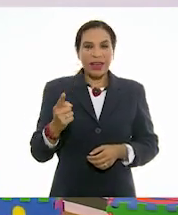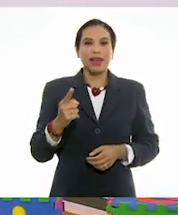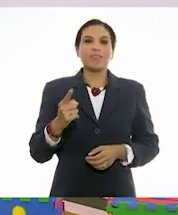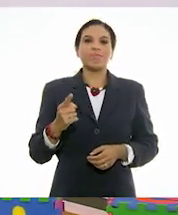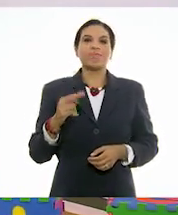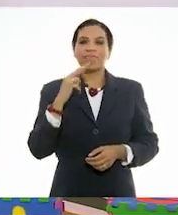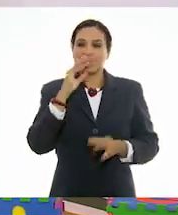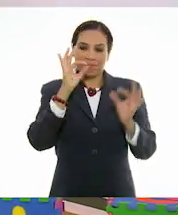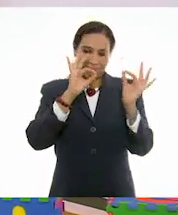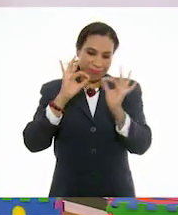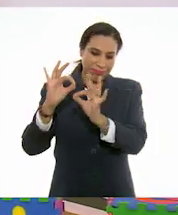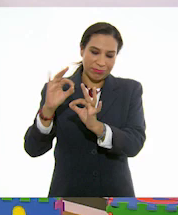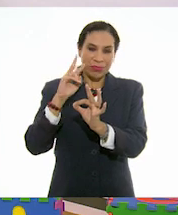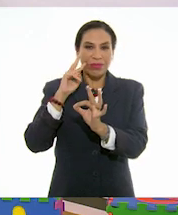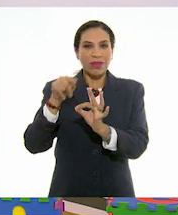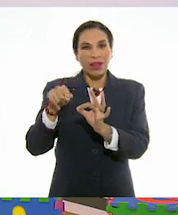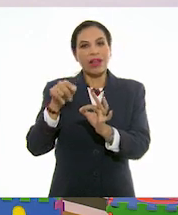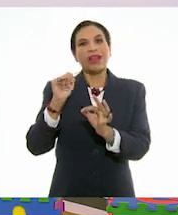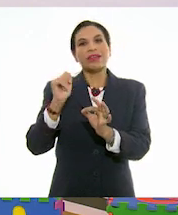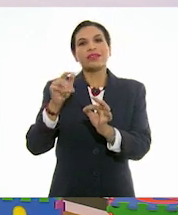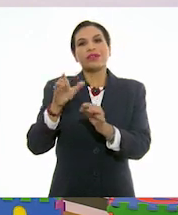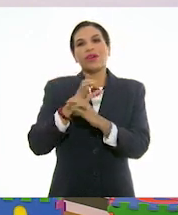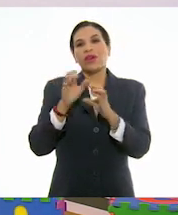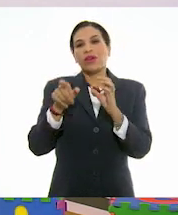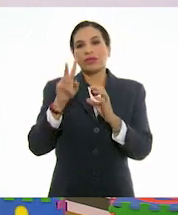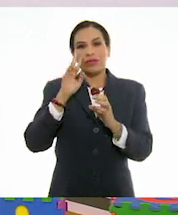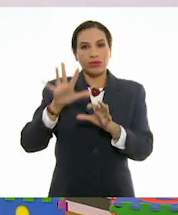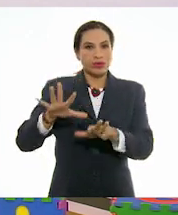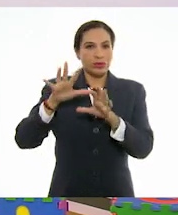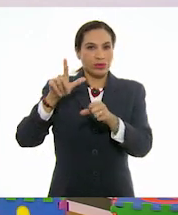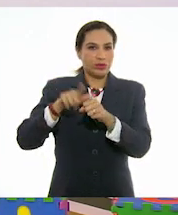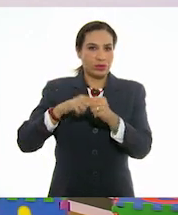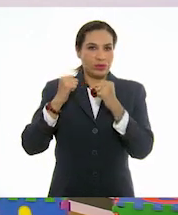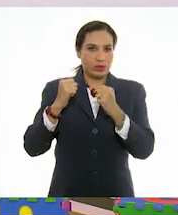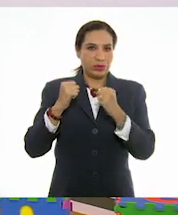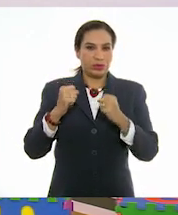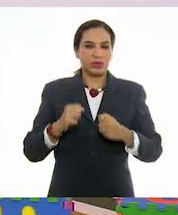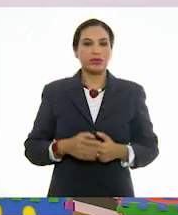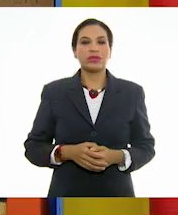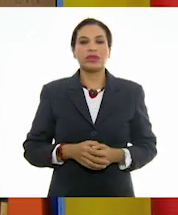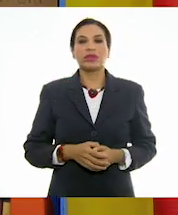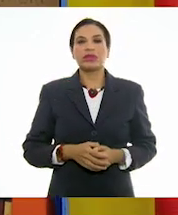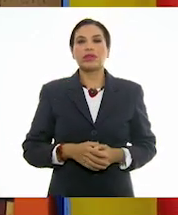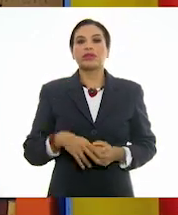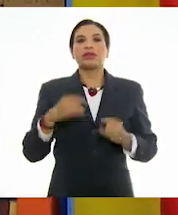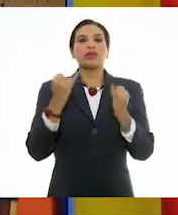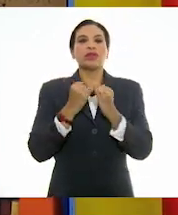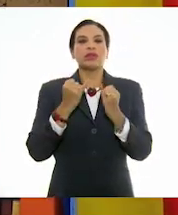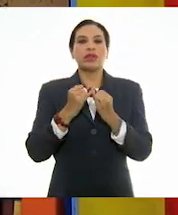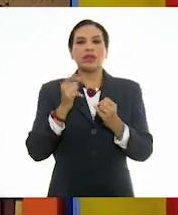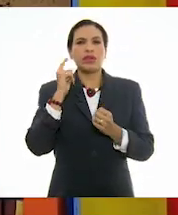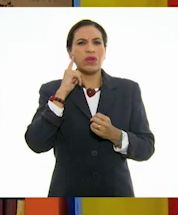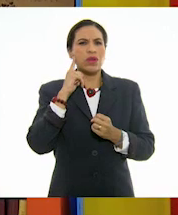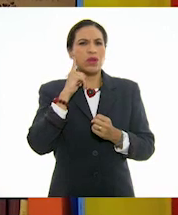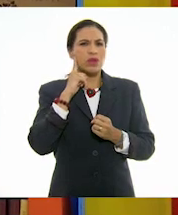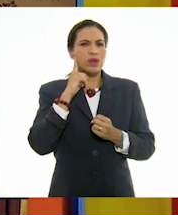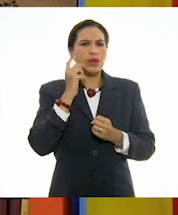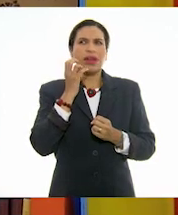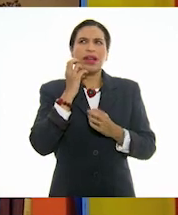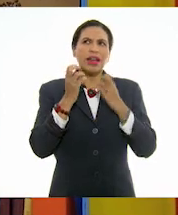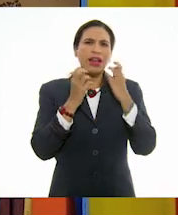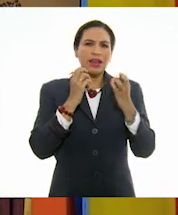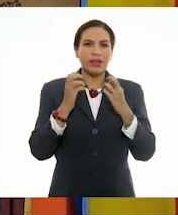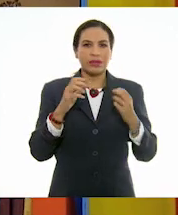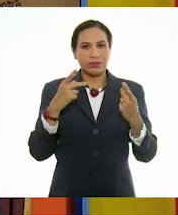mirada inmediatamente vaya hacia ese elemento que está destacado por ese color. ¡Contraste! O también, ¿sabes qué? Estoy escuchando